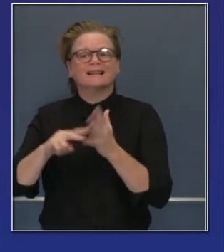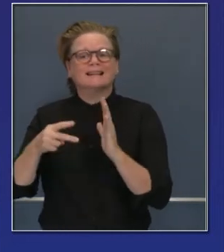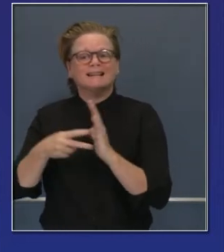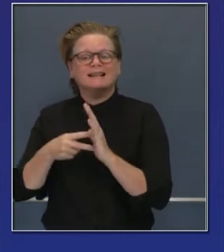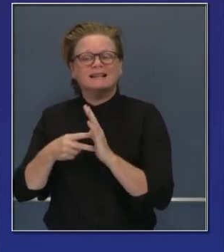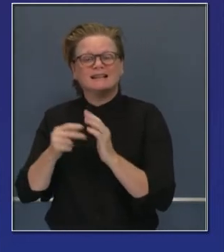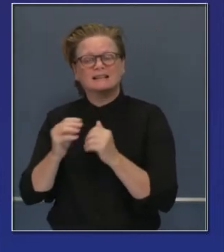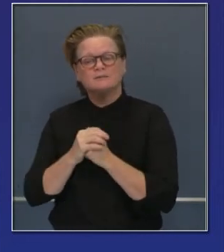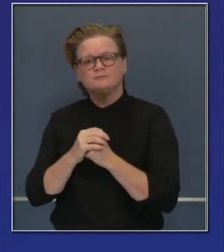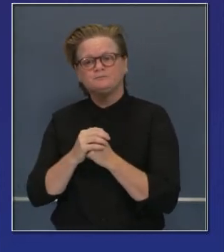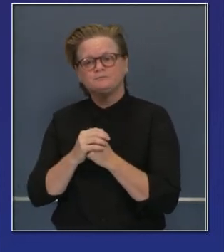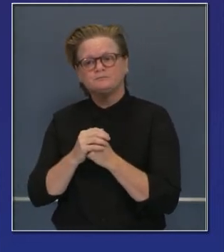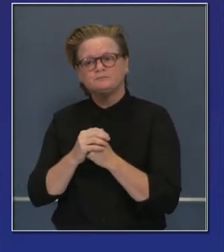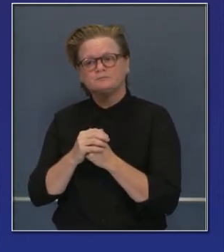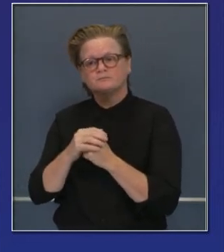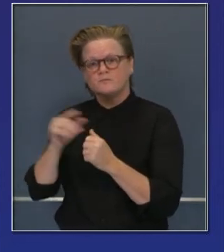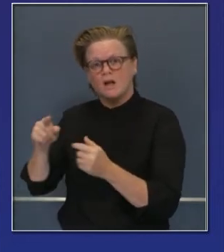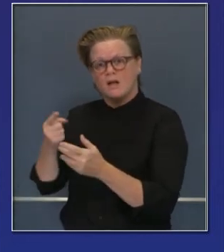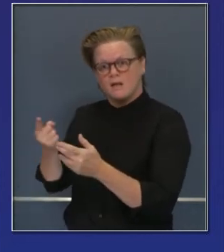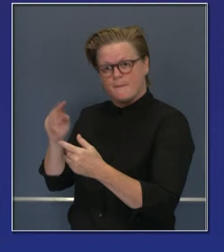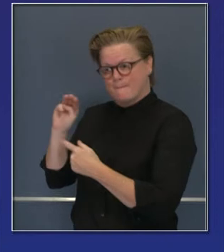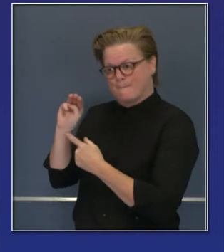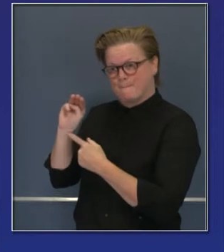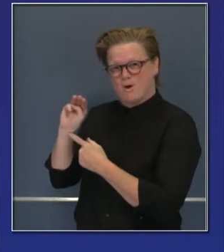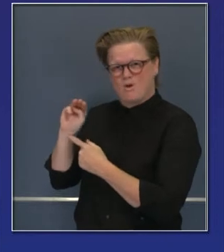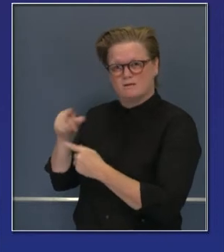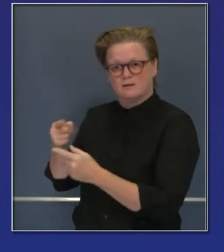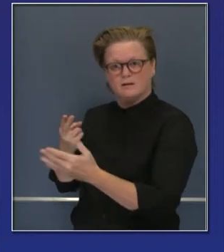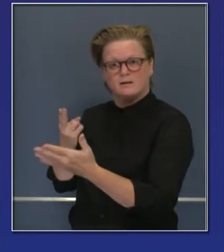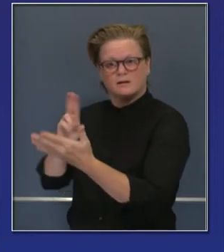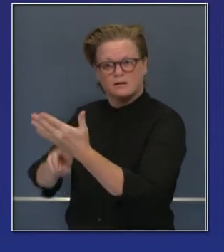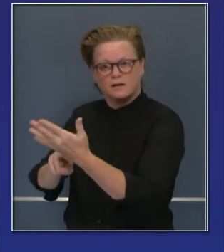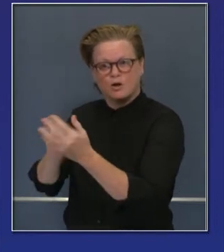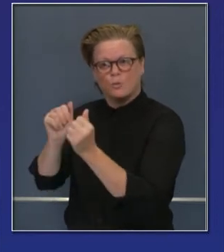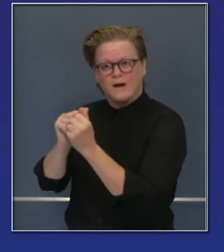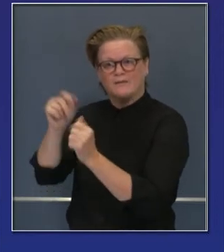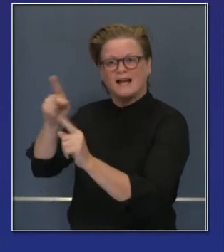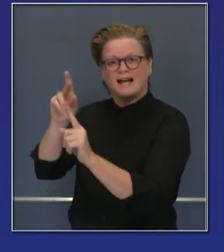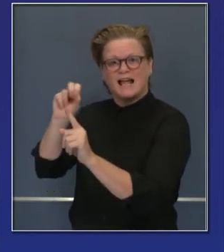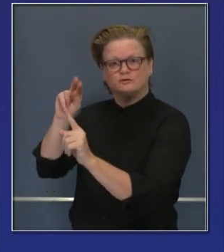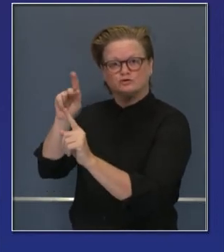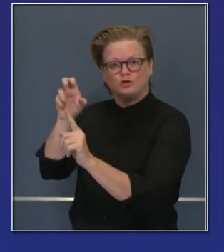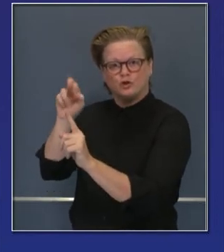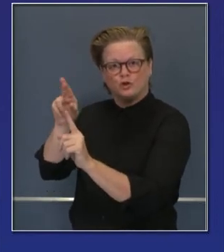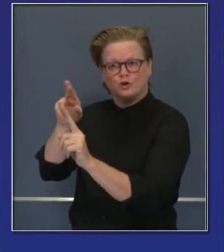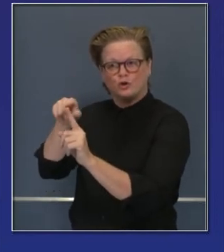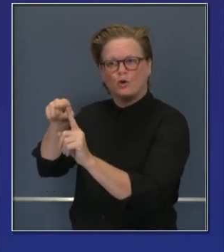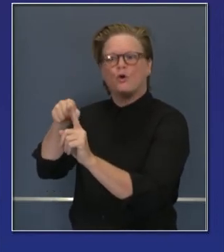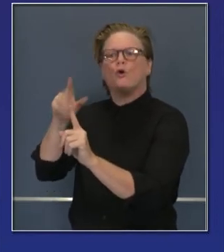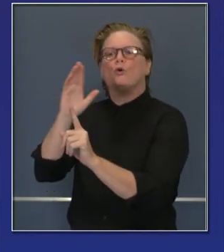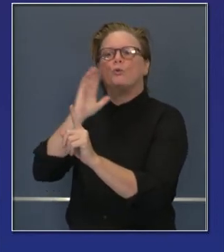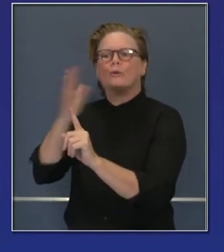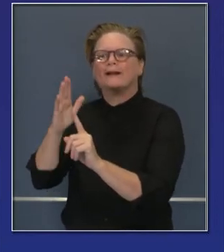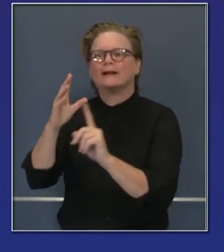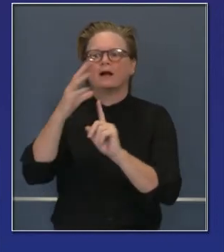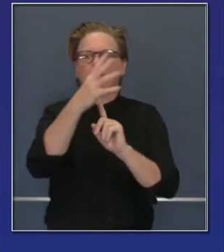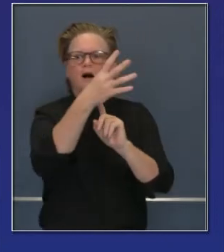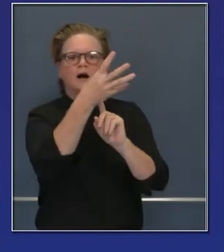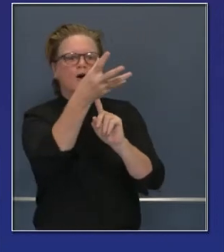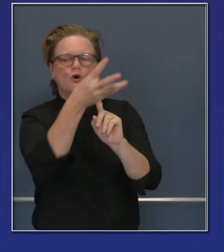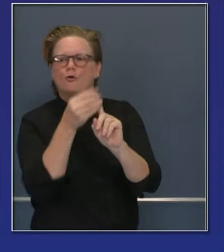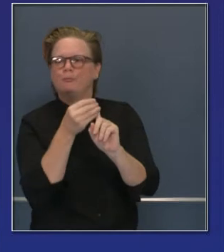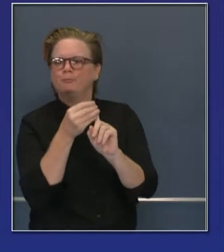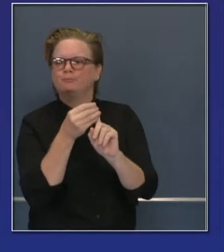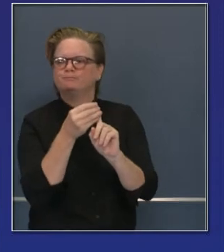el intermediario con quien estaríamos trabajando directamente con Moderna en su plan de distribución. Pero recuerden, no